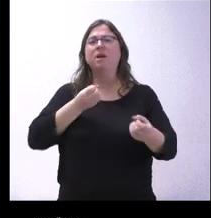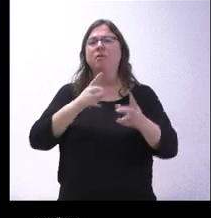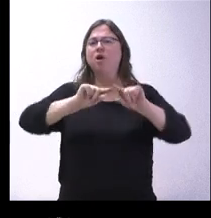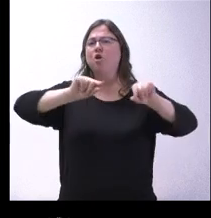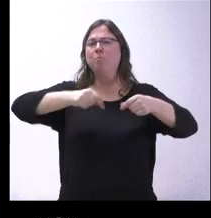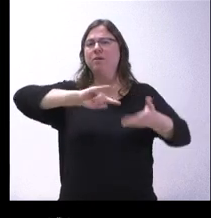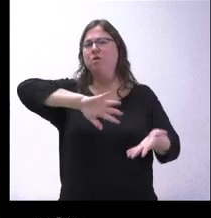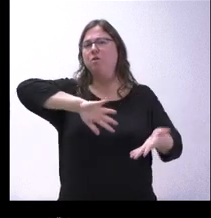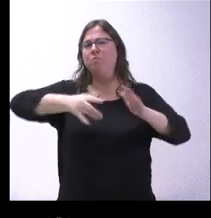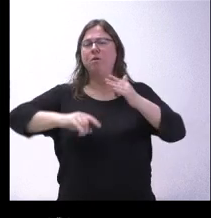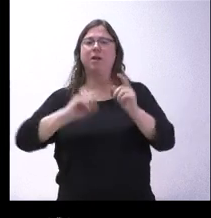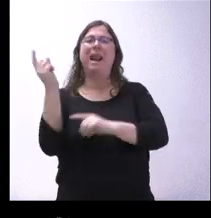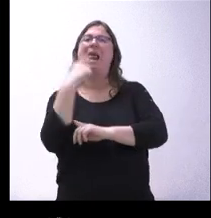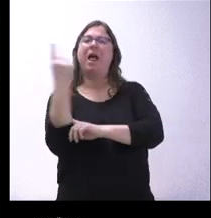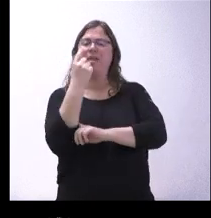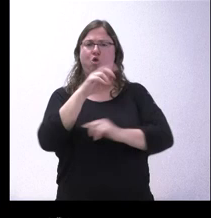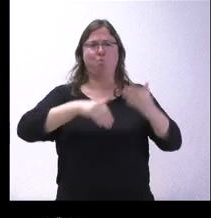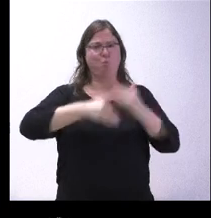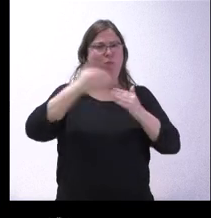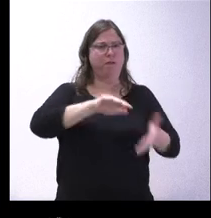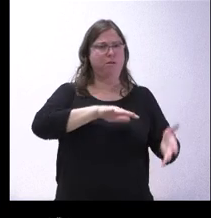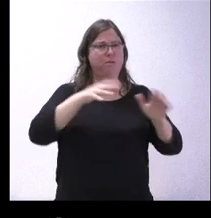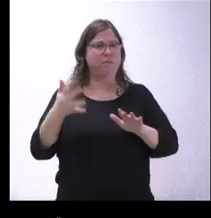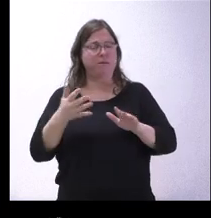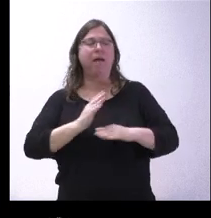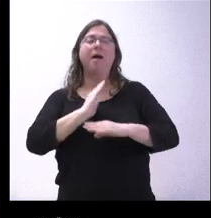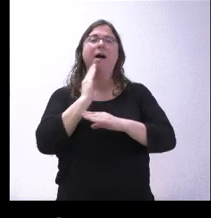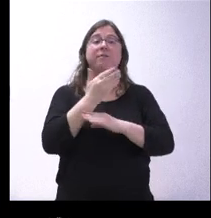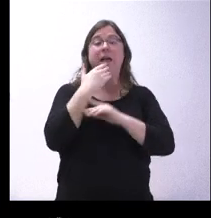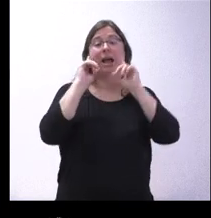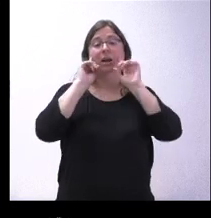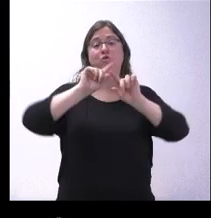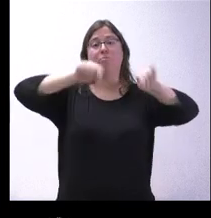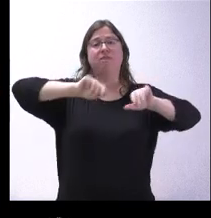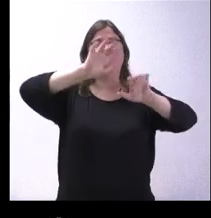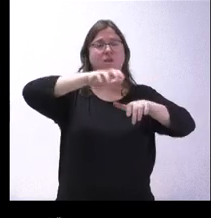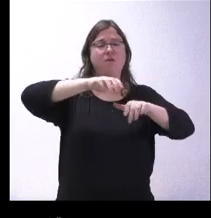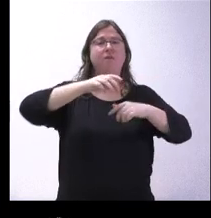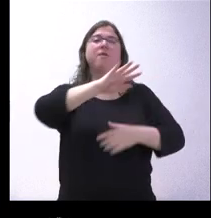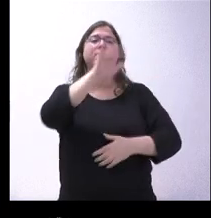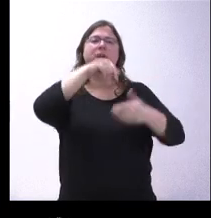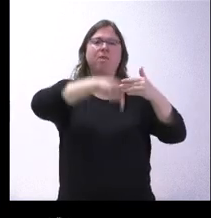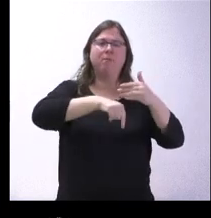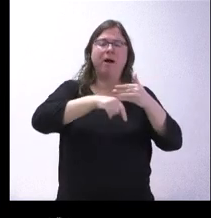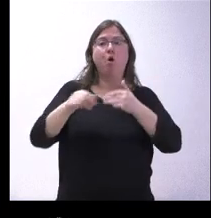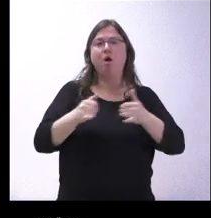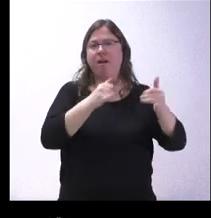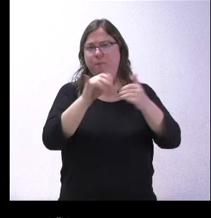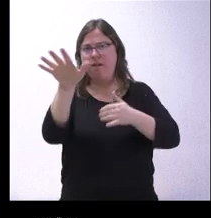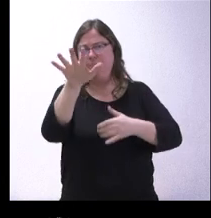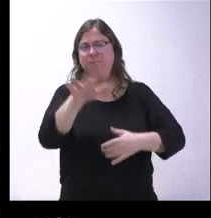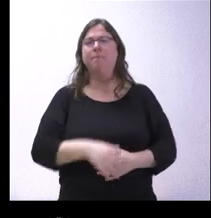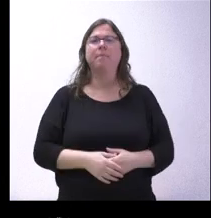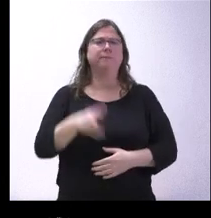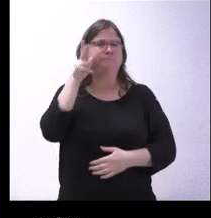modernización de regadíos, tanto a los que afectan a menos en la provincia de León, el Bajo Bierzo y la Ribera Alta del Forma. Estos convenios